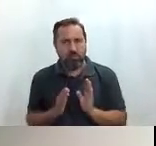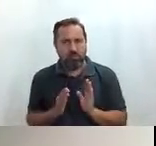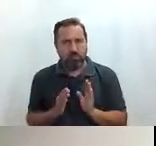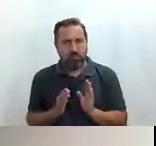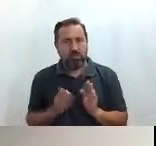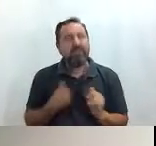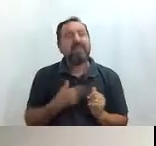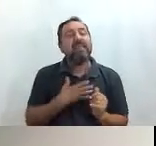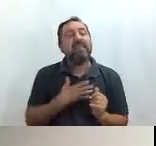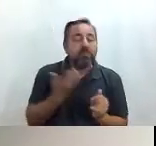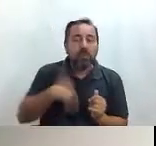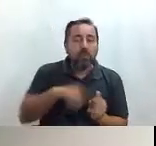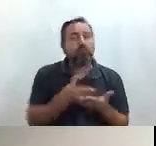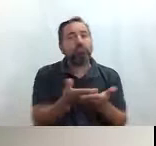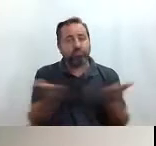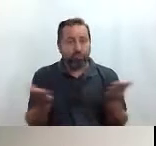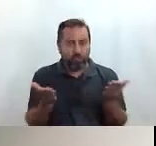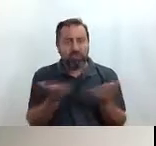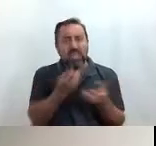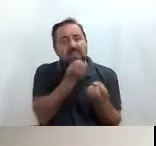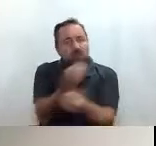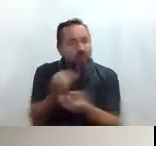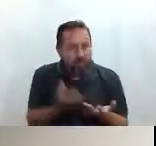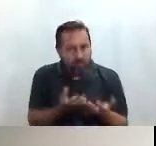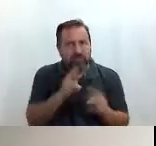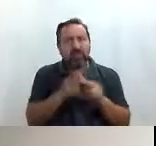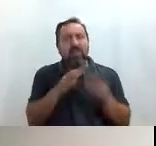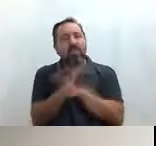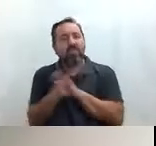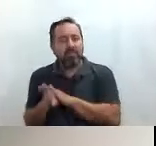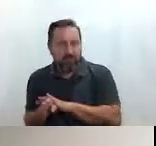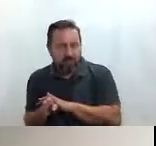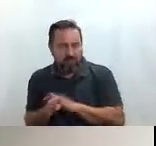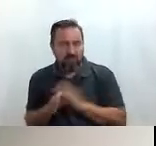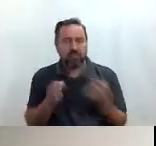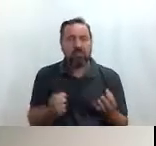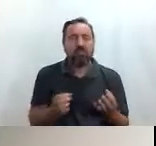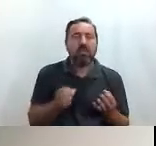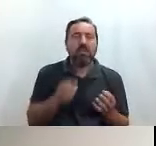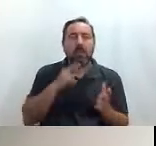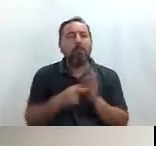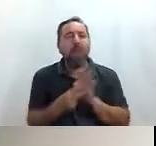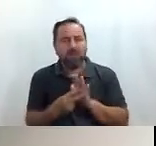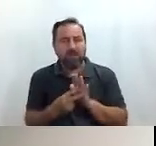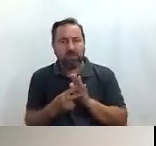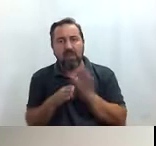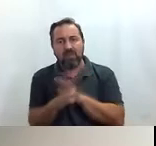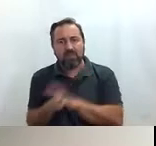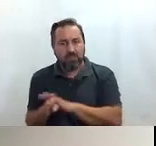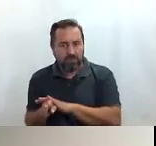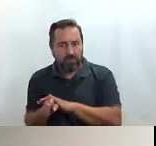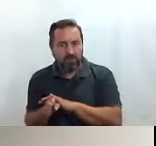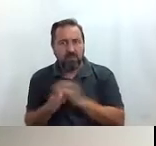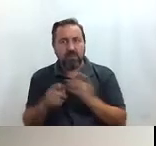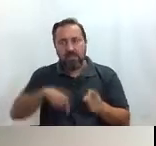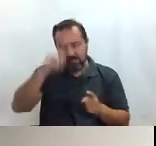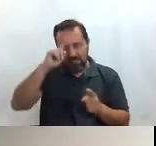queremos que llegue a todos vosotros la información sobre la accesibilidad y de los planes accesibles que se pueden hacer